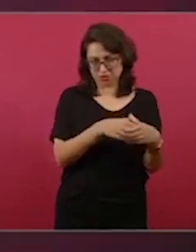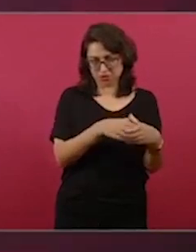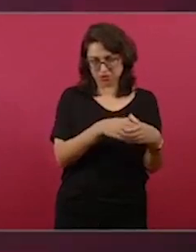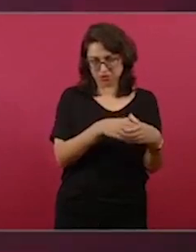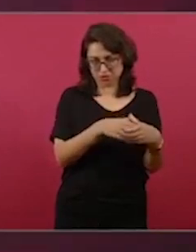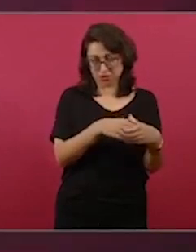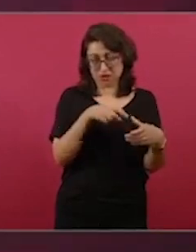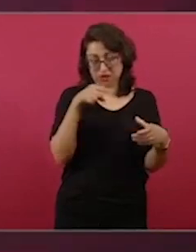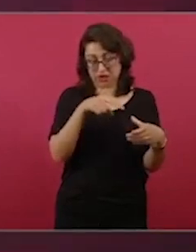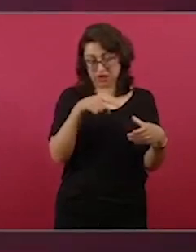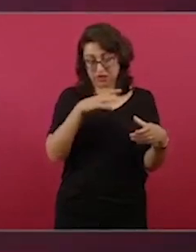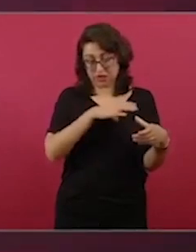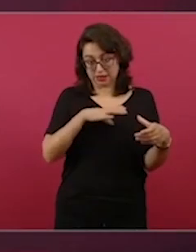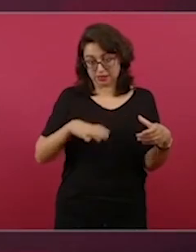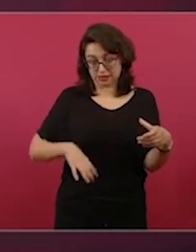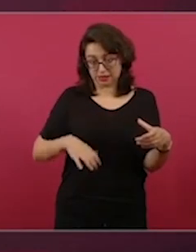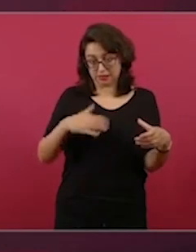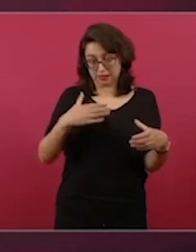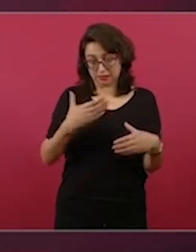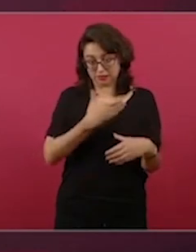Eso, ya les dije.